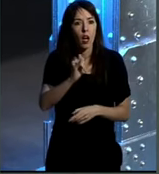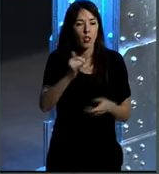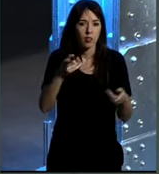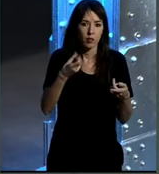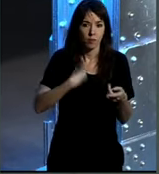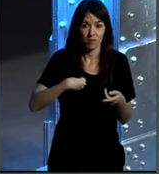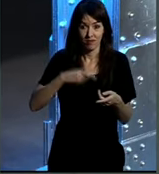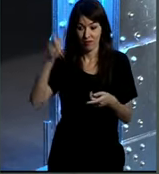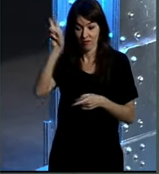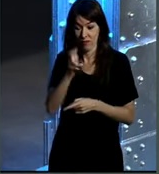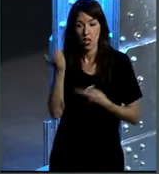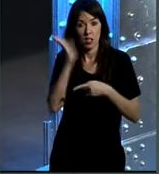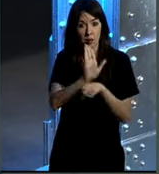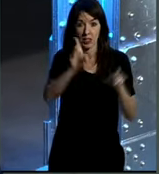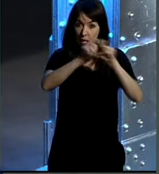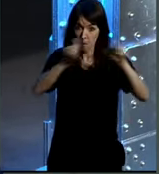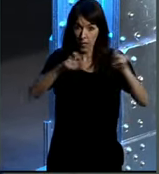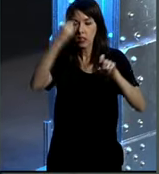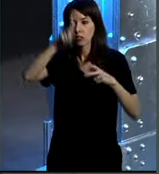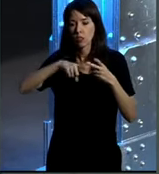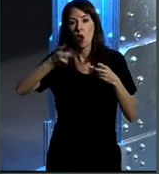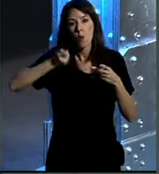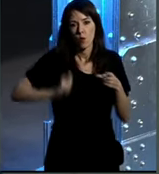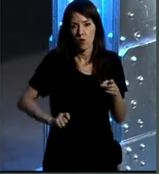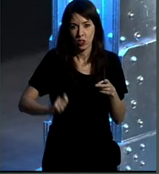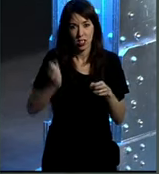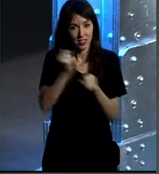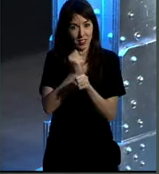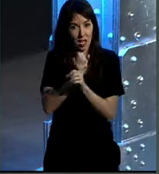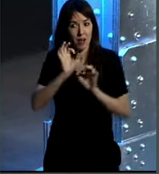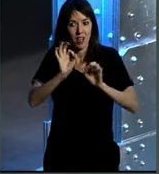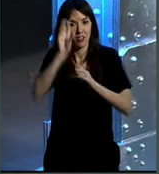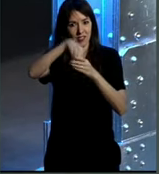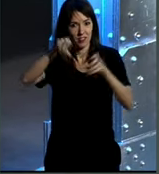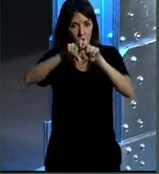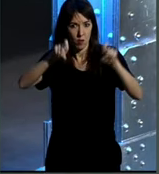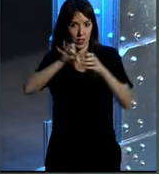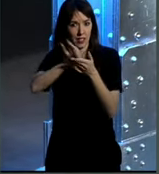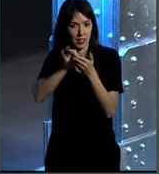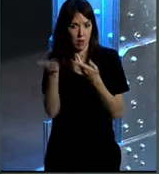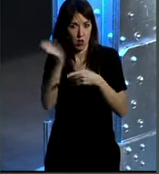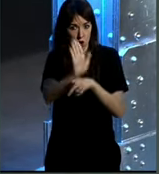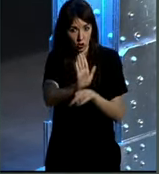con representantes de empresas como con profesionales que trabajan para empresas dándoles servicio.